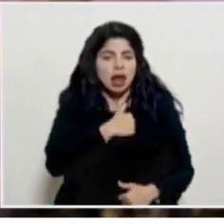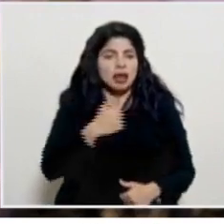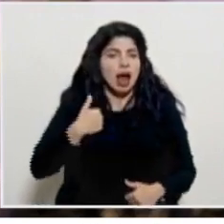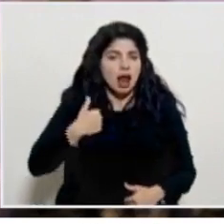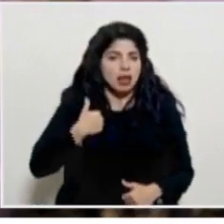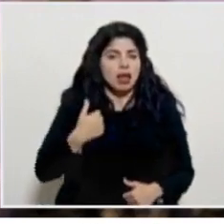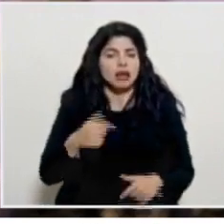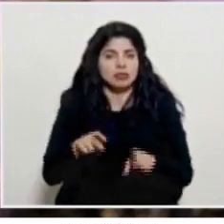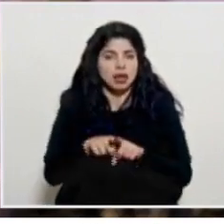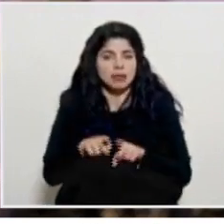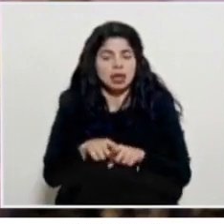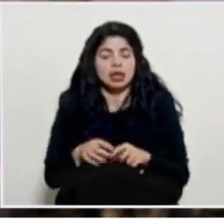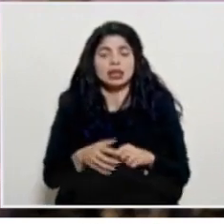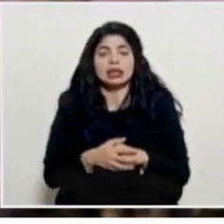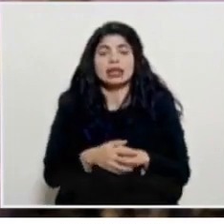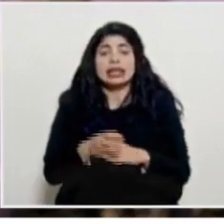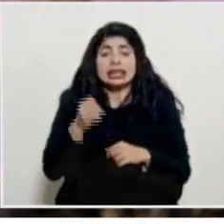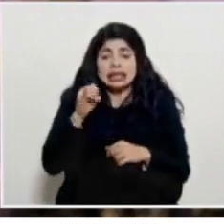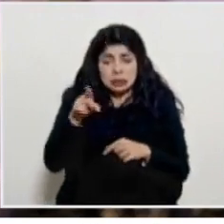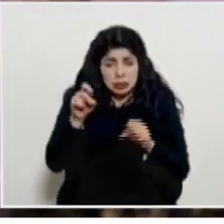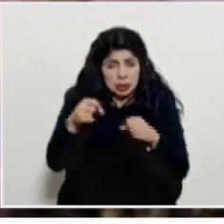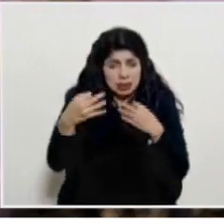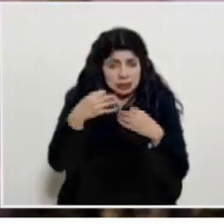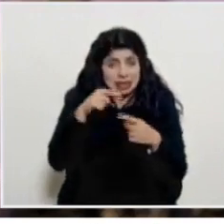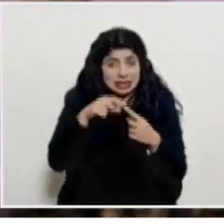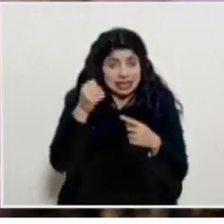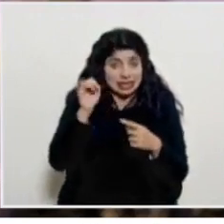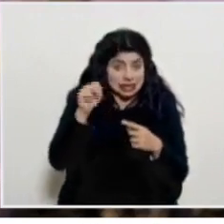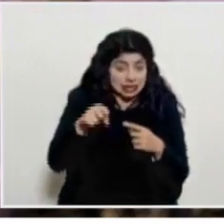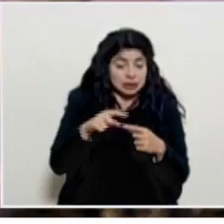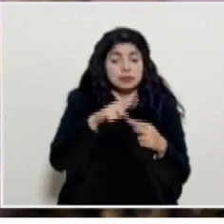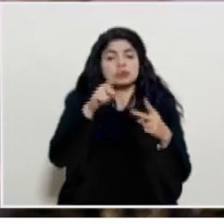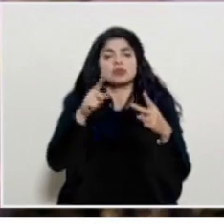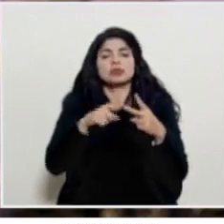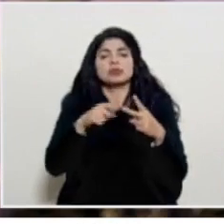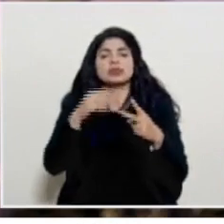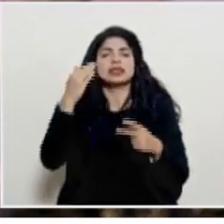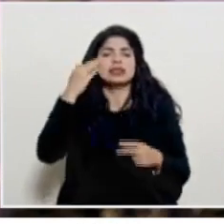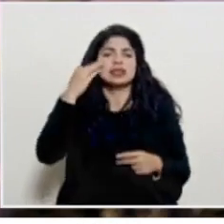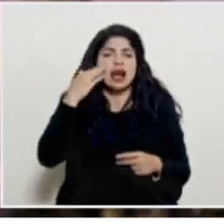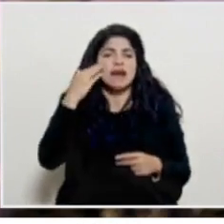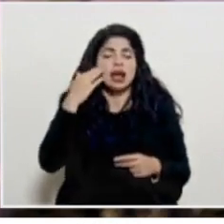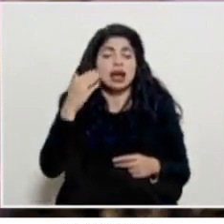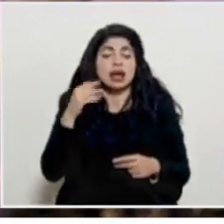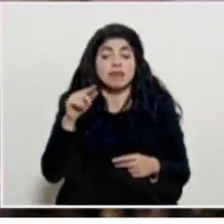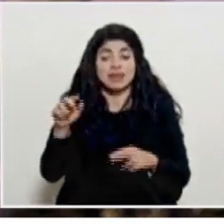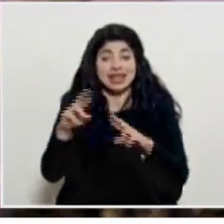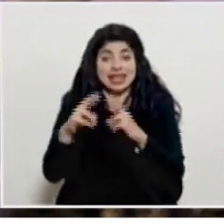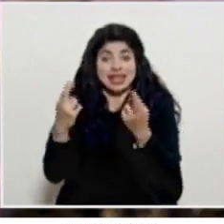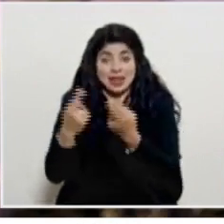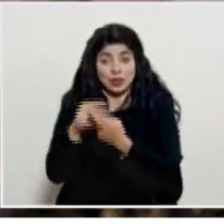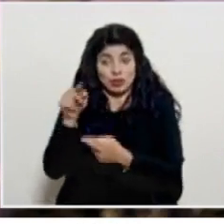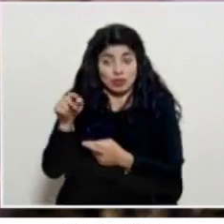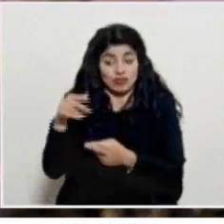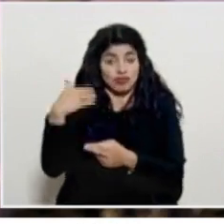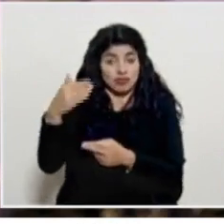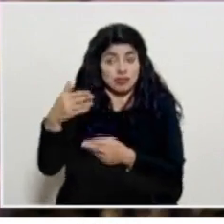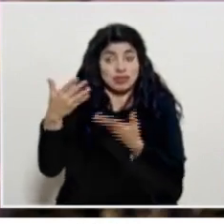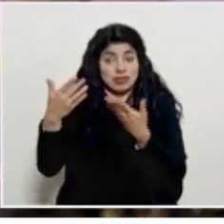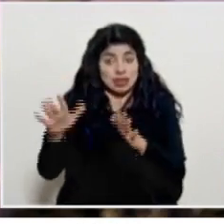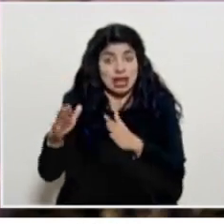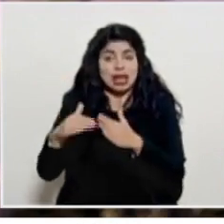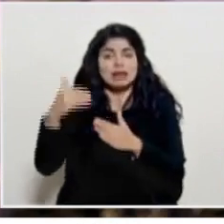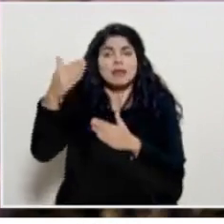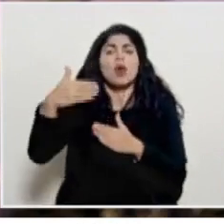y también que se me puede precisar eso y también saber entonces precisamente a partir de esa reunión cuando es que se